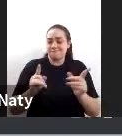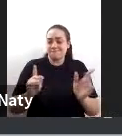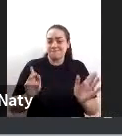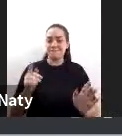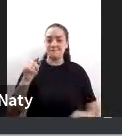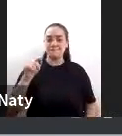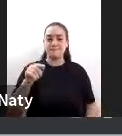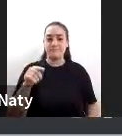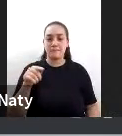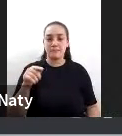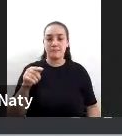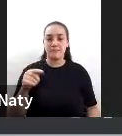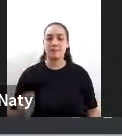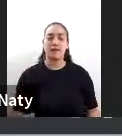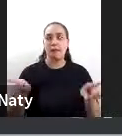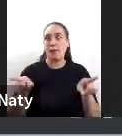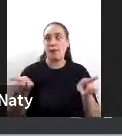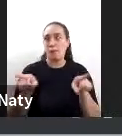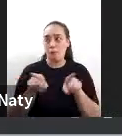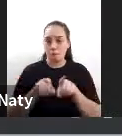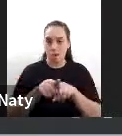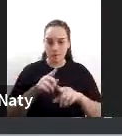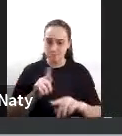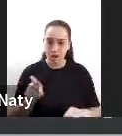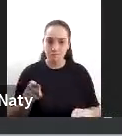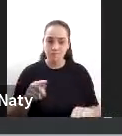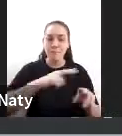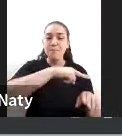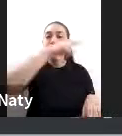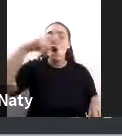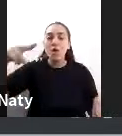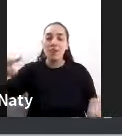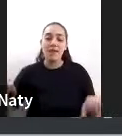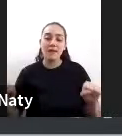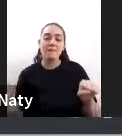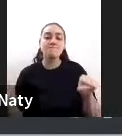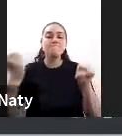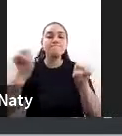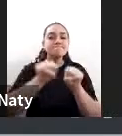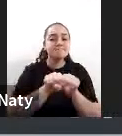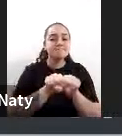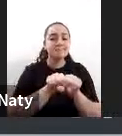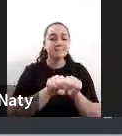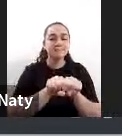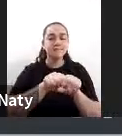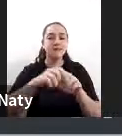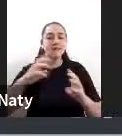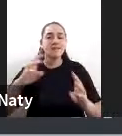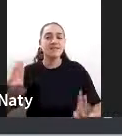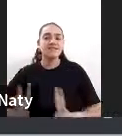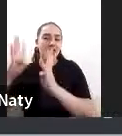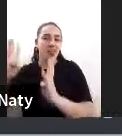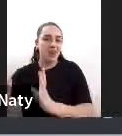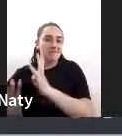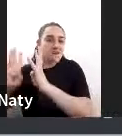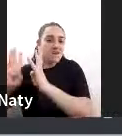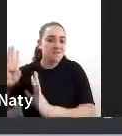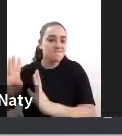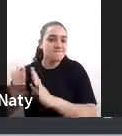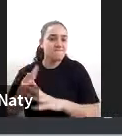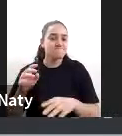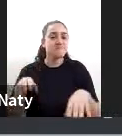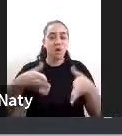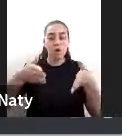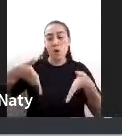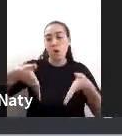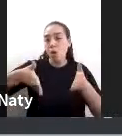cable por entremedio de una montaña o de una sierra o de la selva que pasarlo por una ruta al costado de